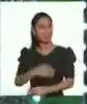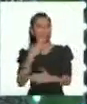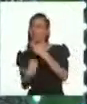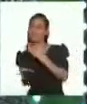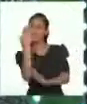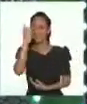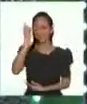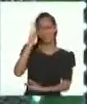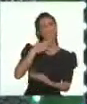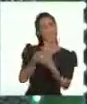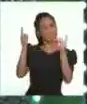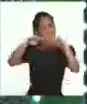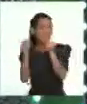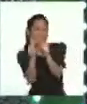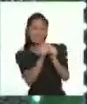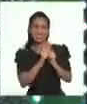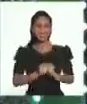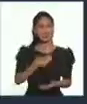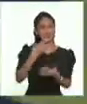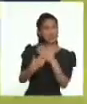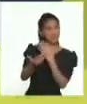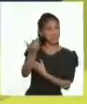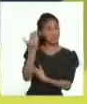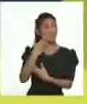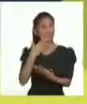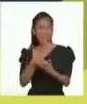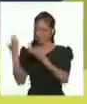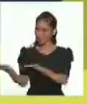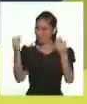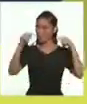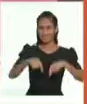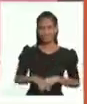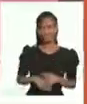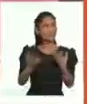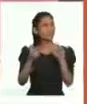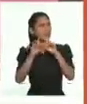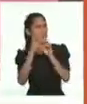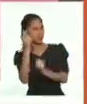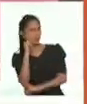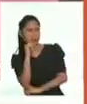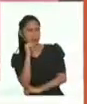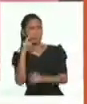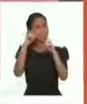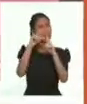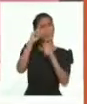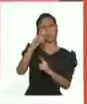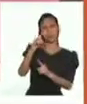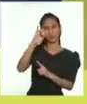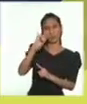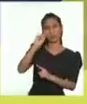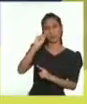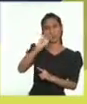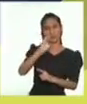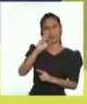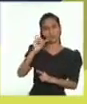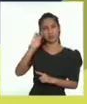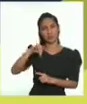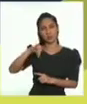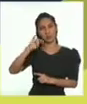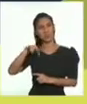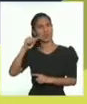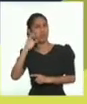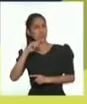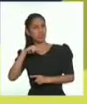Buenos días, profesora. Gracias por acompañarnos. Buenos días, gracias por invitarme. Quisiéramos saber, ¿qué es la discriminación? Buena pregunta.